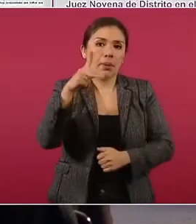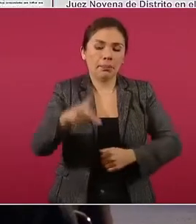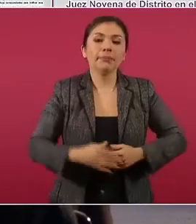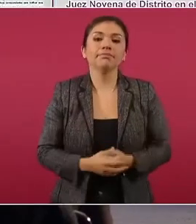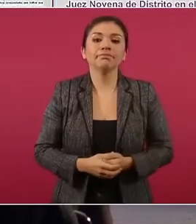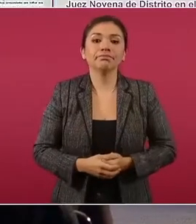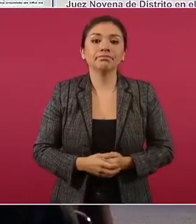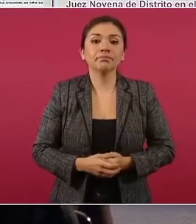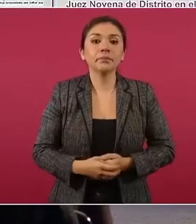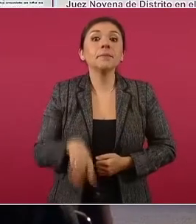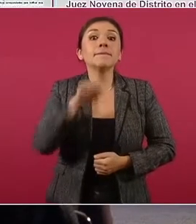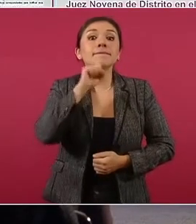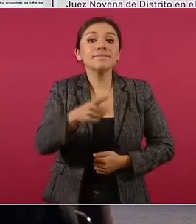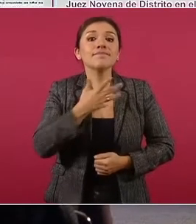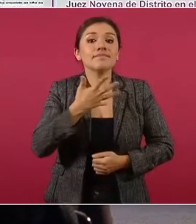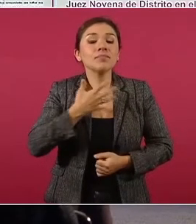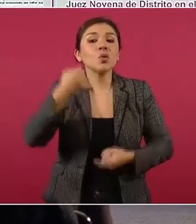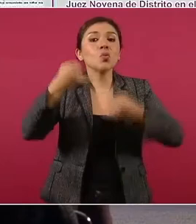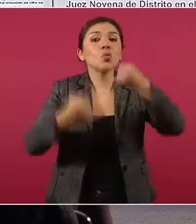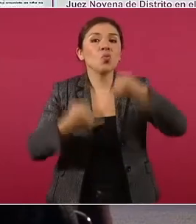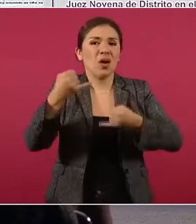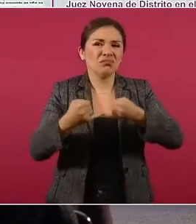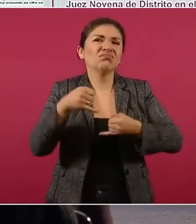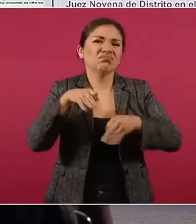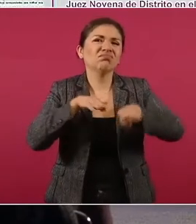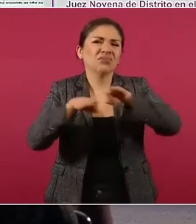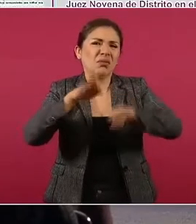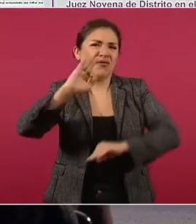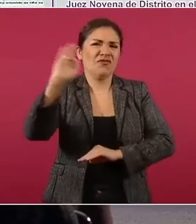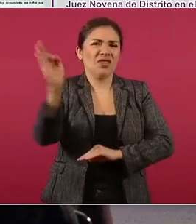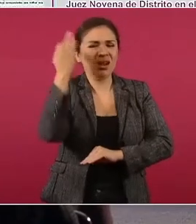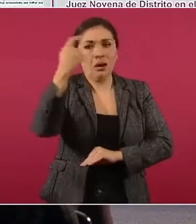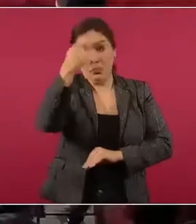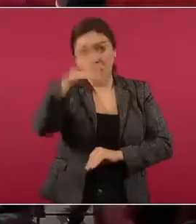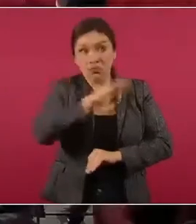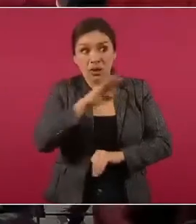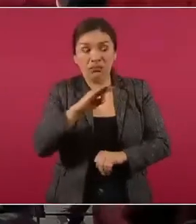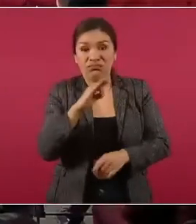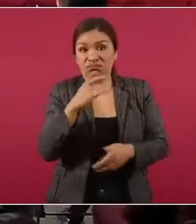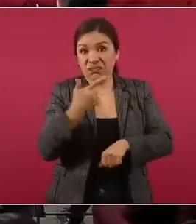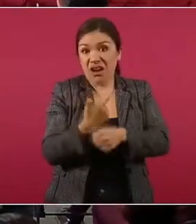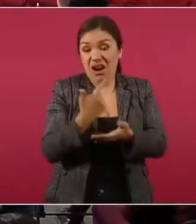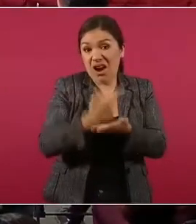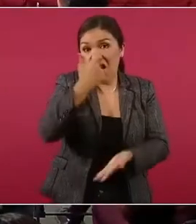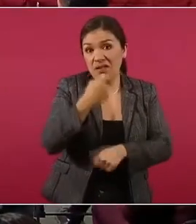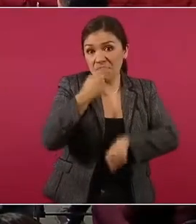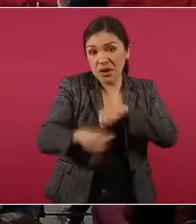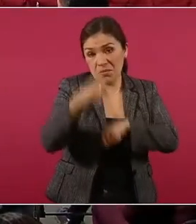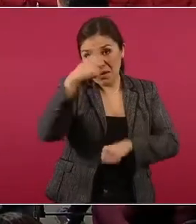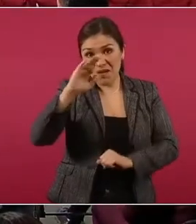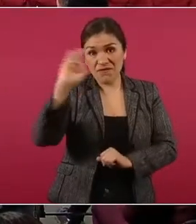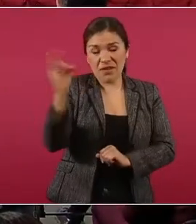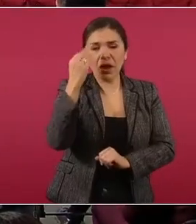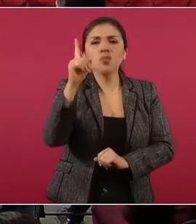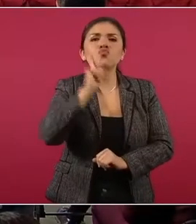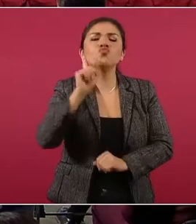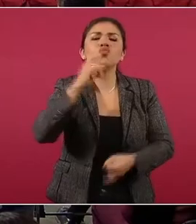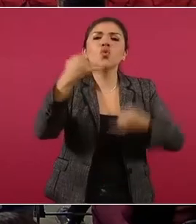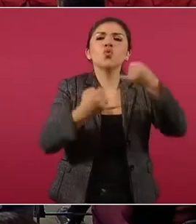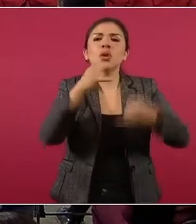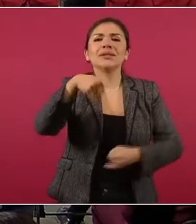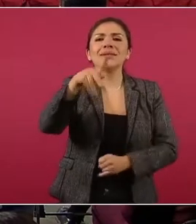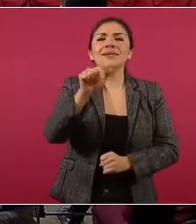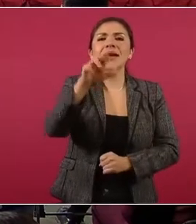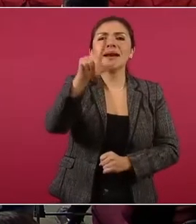federales que ponen en riesgo la seguridad, está el caso de la juez Carla María Macías Lobera, del